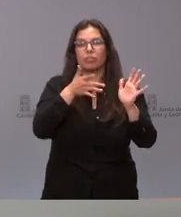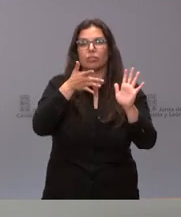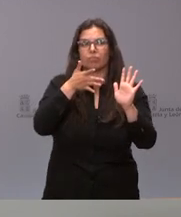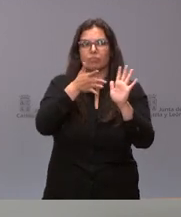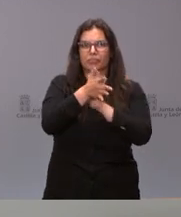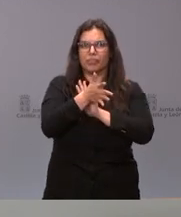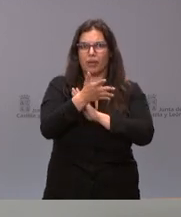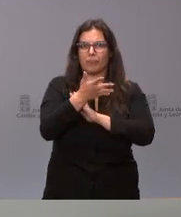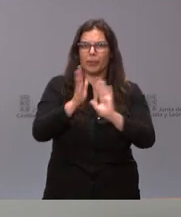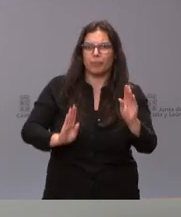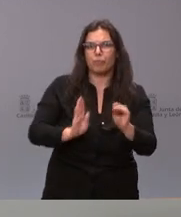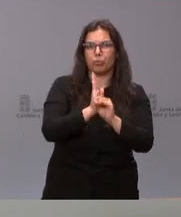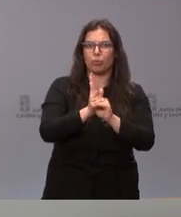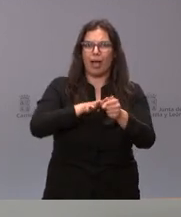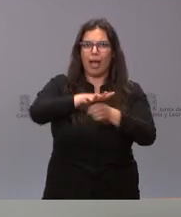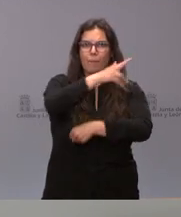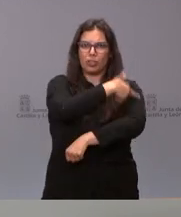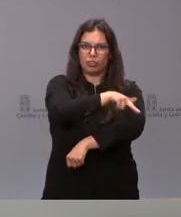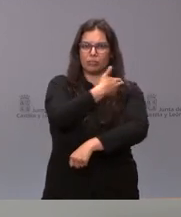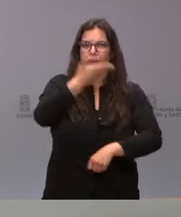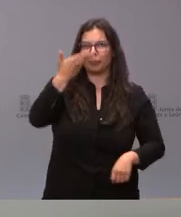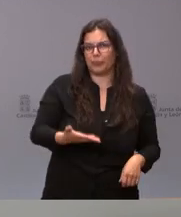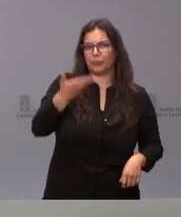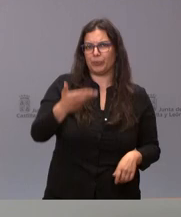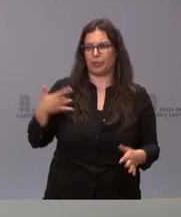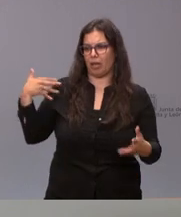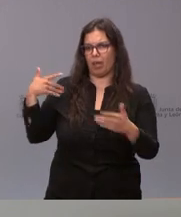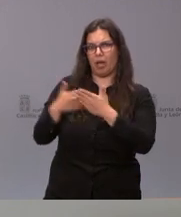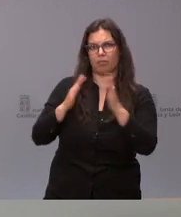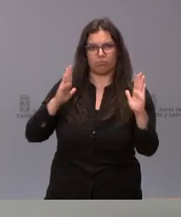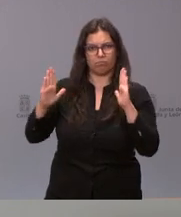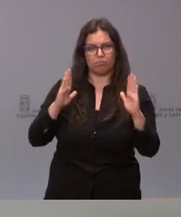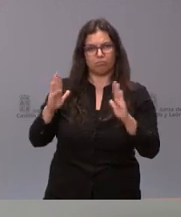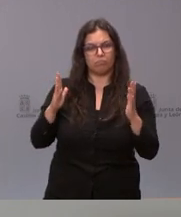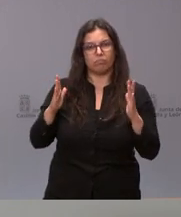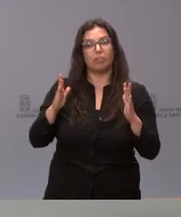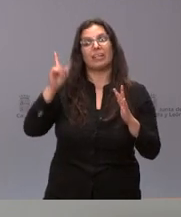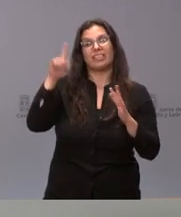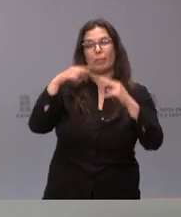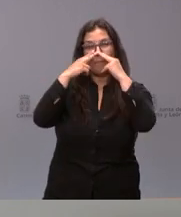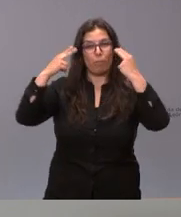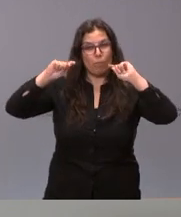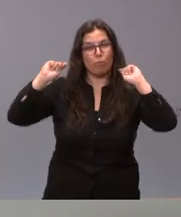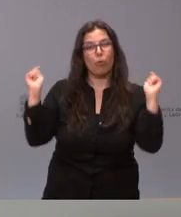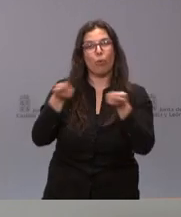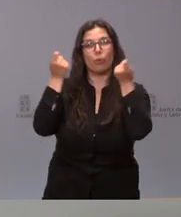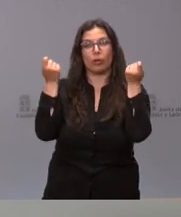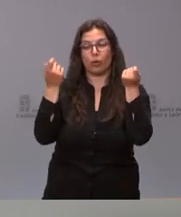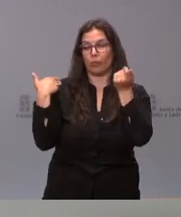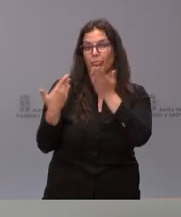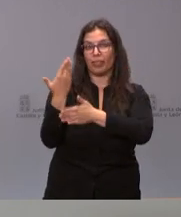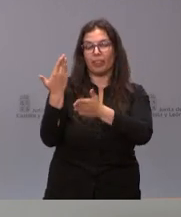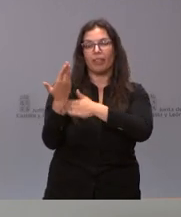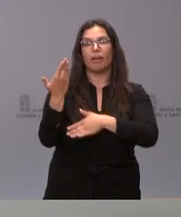inversión en sanidad y gasto sanitario en los últimos tiempos y se ha hecho público también en estos días